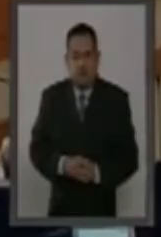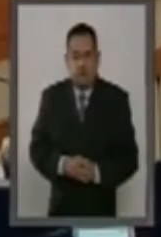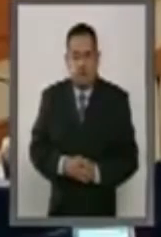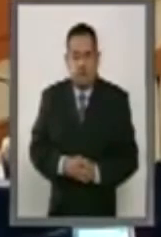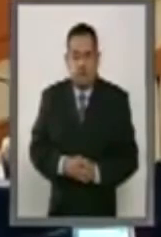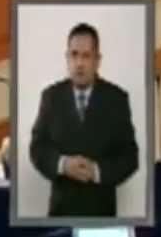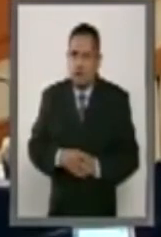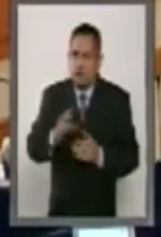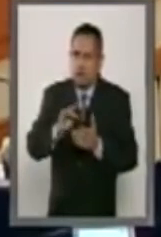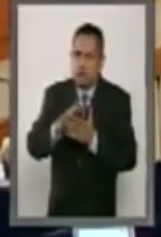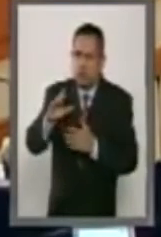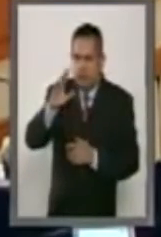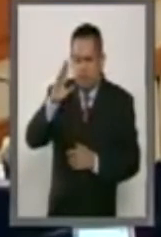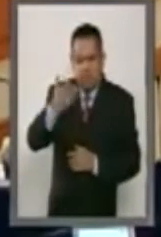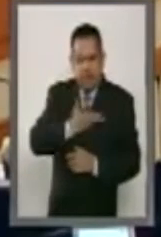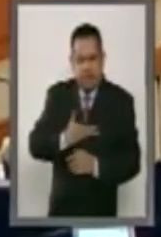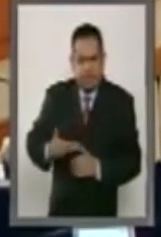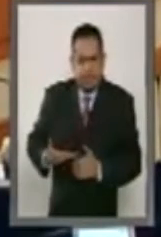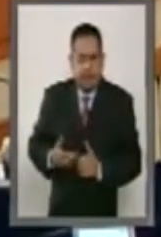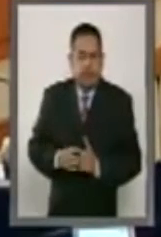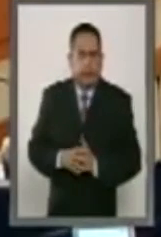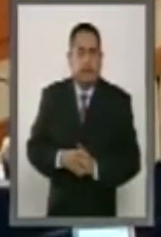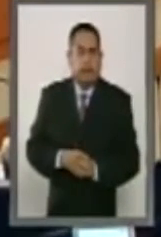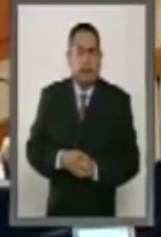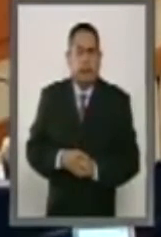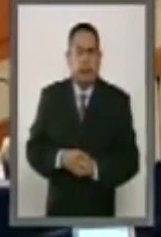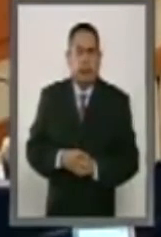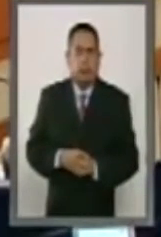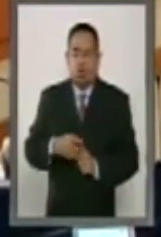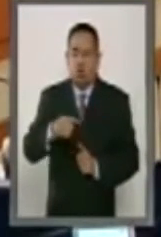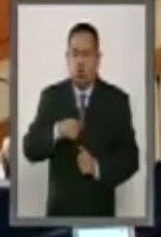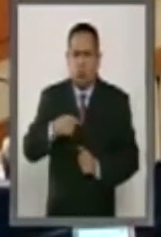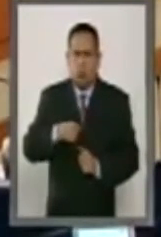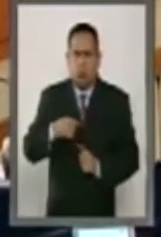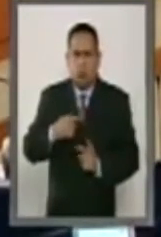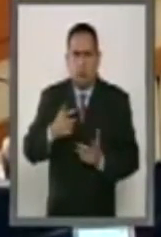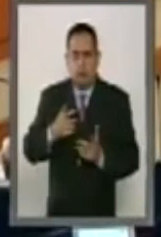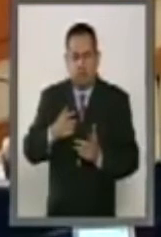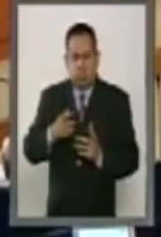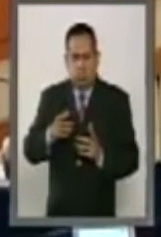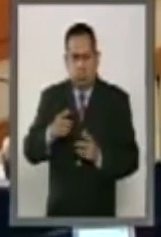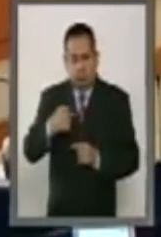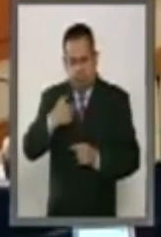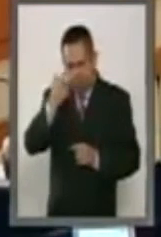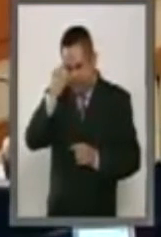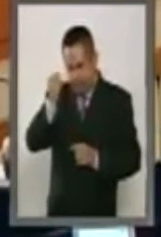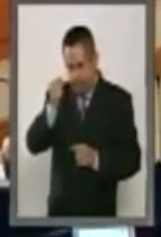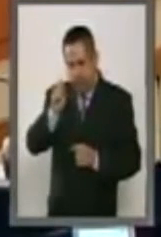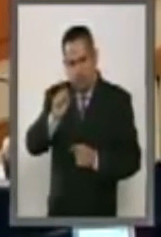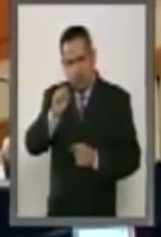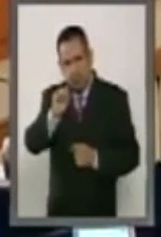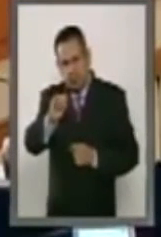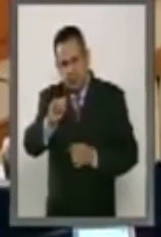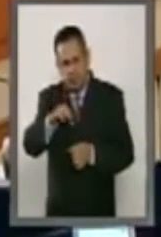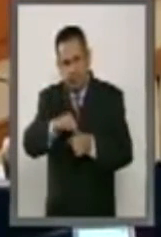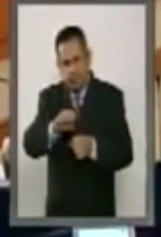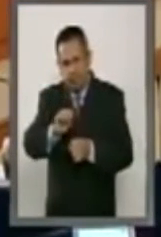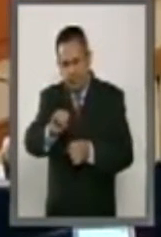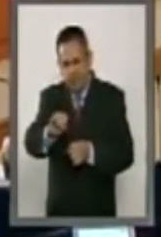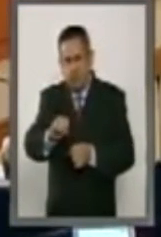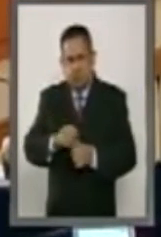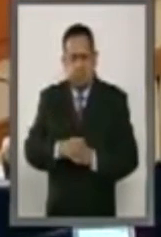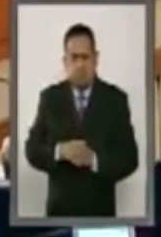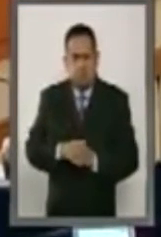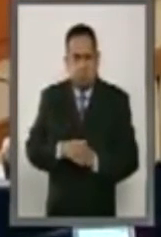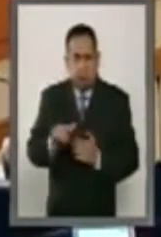Muchas gracias, señor presidente. Yo voy a razonar mi voto a favor sobre esta